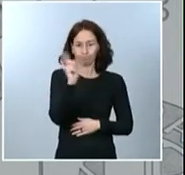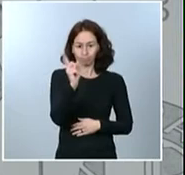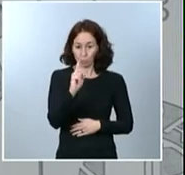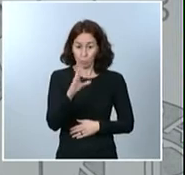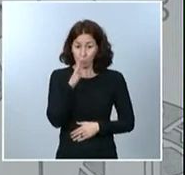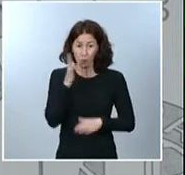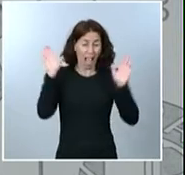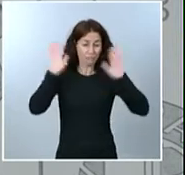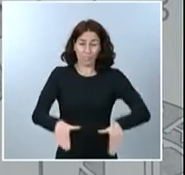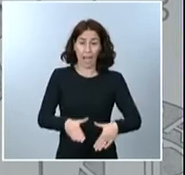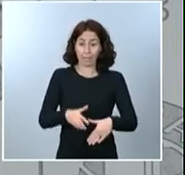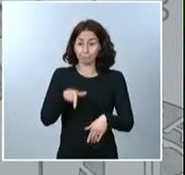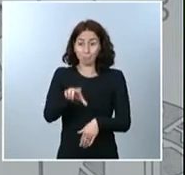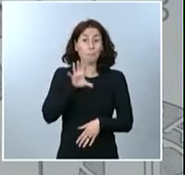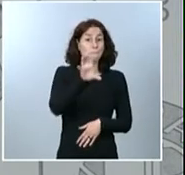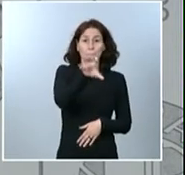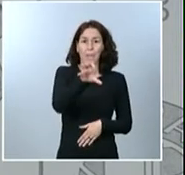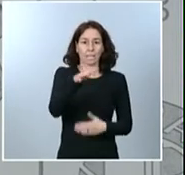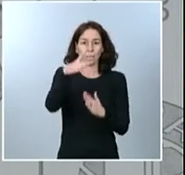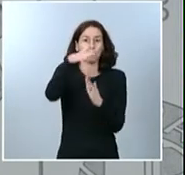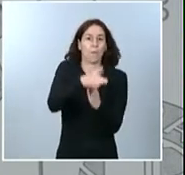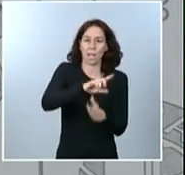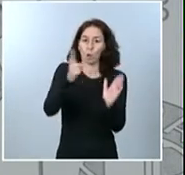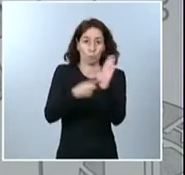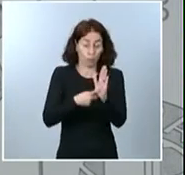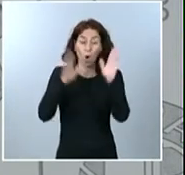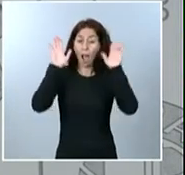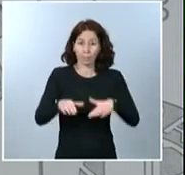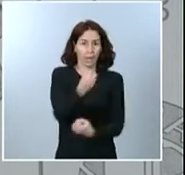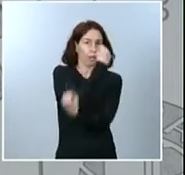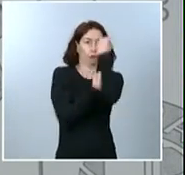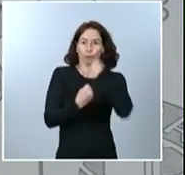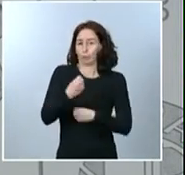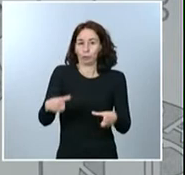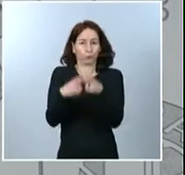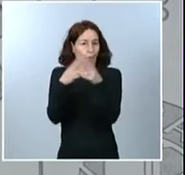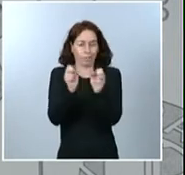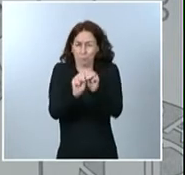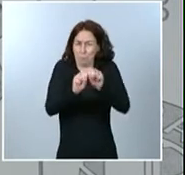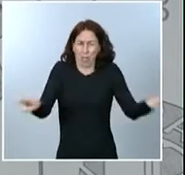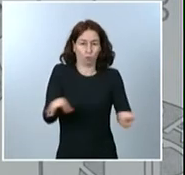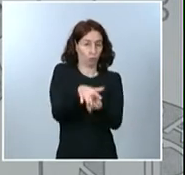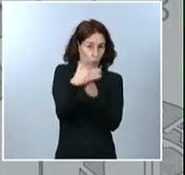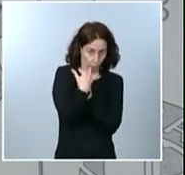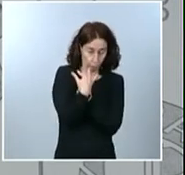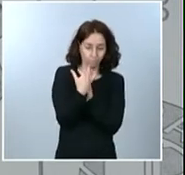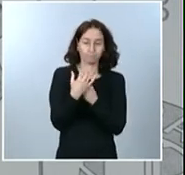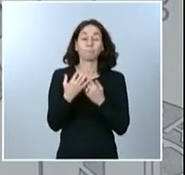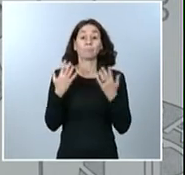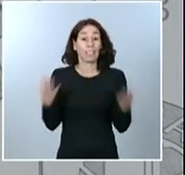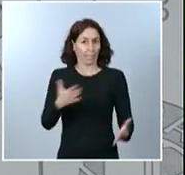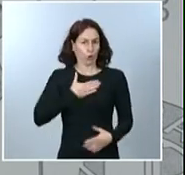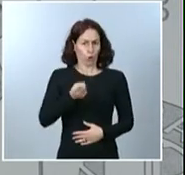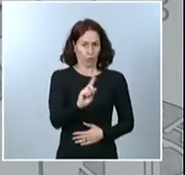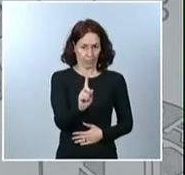más costosa desde el punto de vista social y también económico. Sin embargo, me gustaría pedir al conjunto de la ciudadanía lo